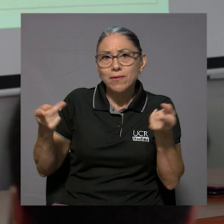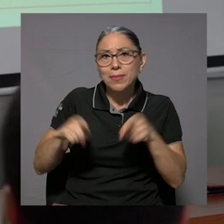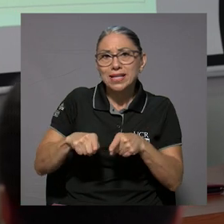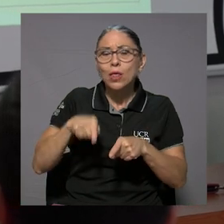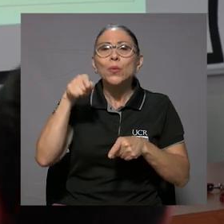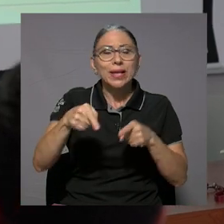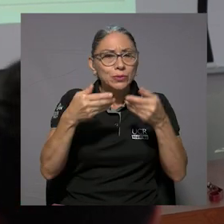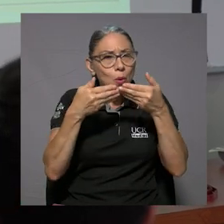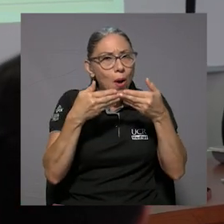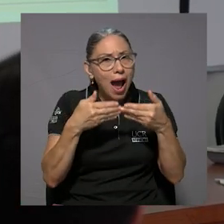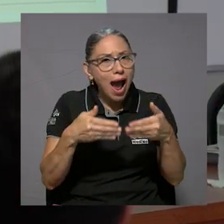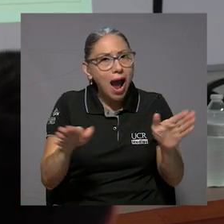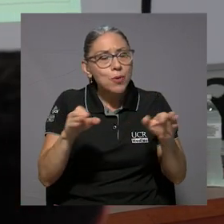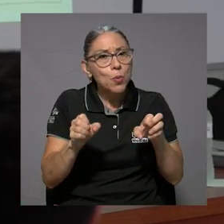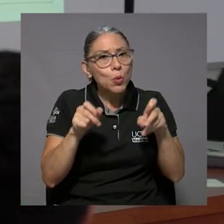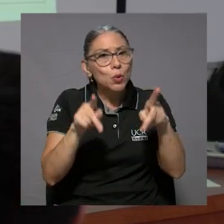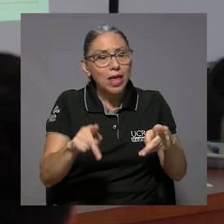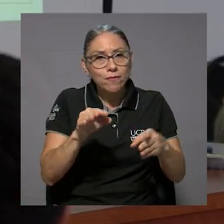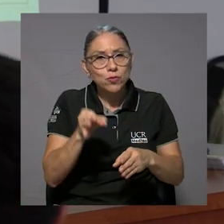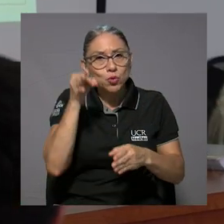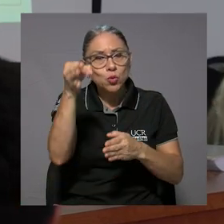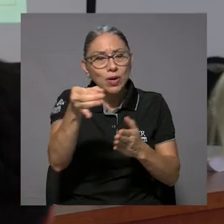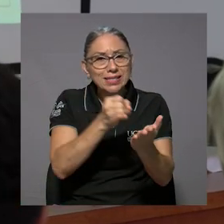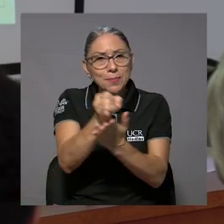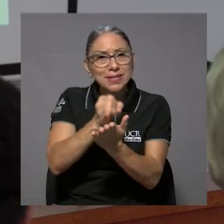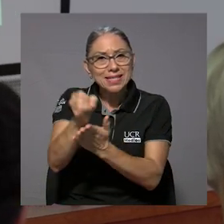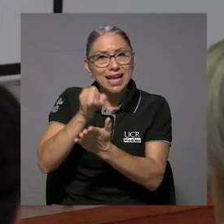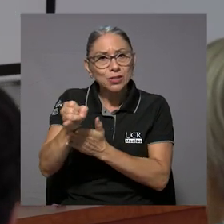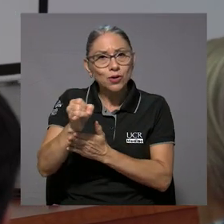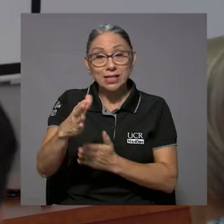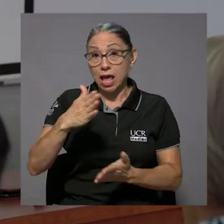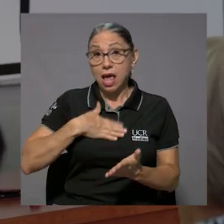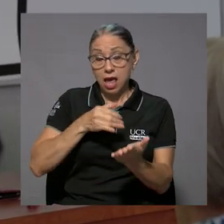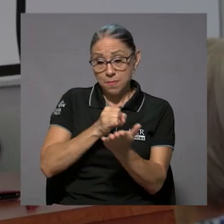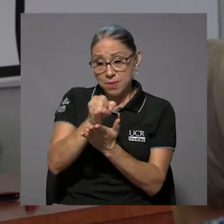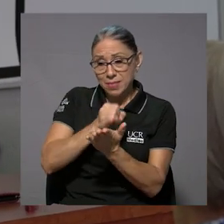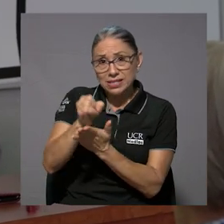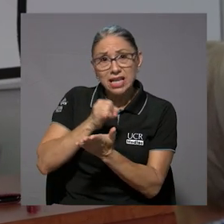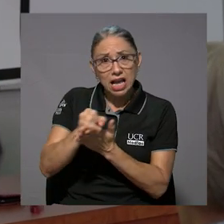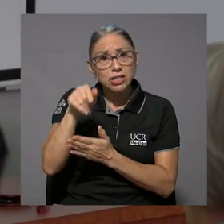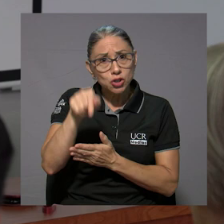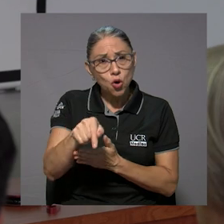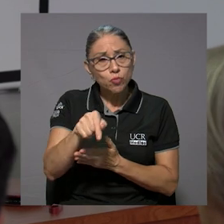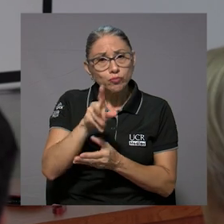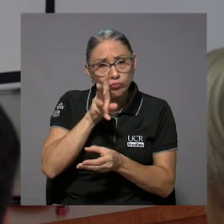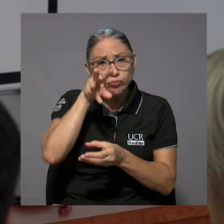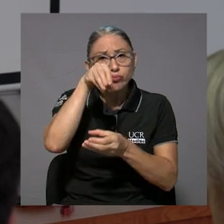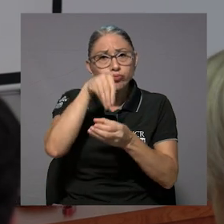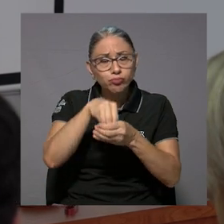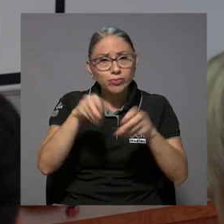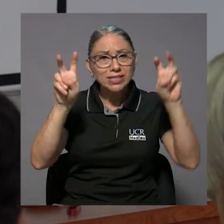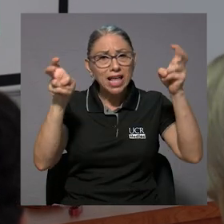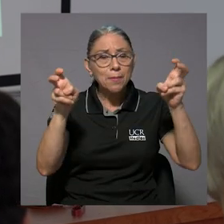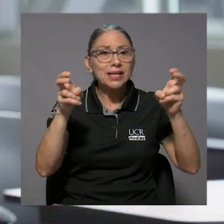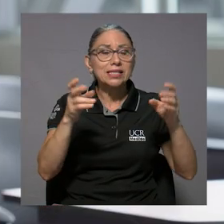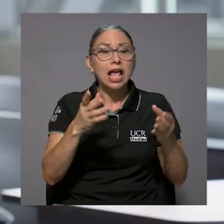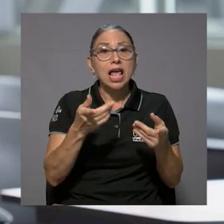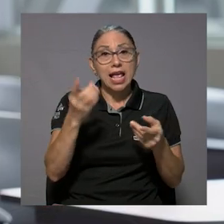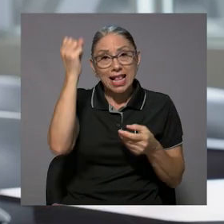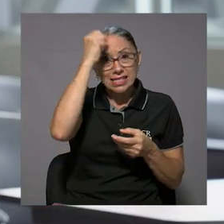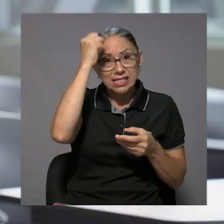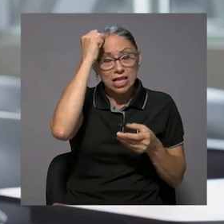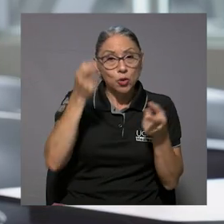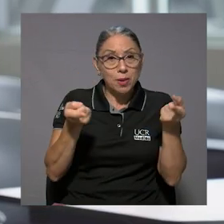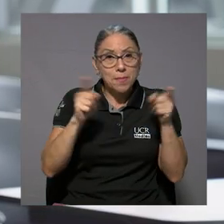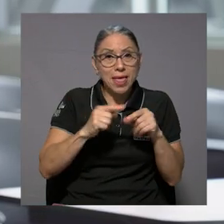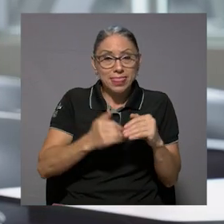inédito y que le va a abrir camino a futuras investigaciones. En la investigación se tocan los puntos